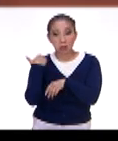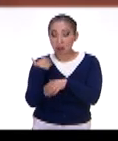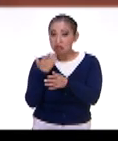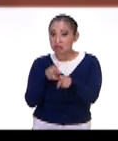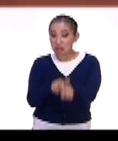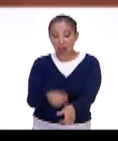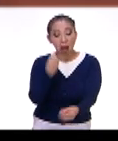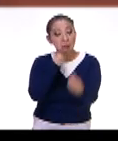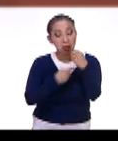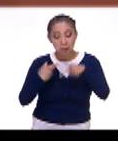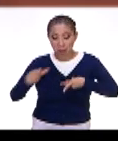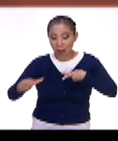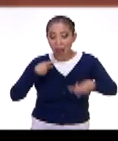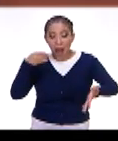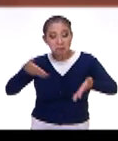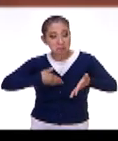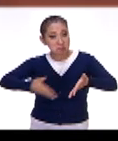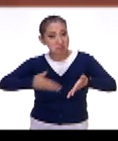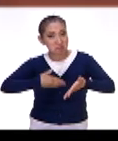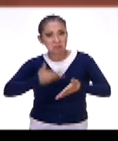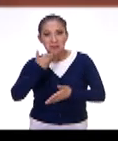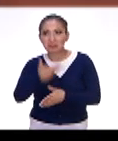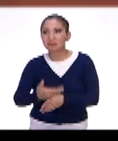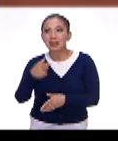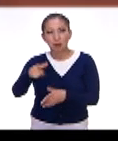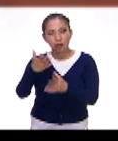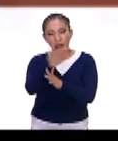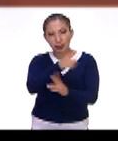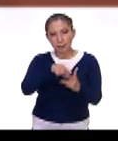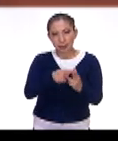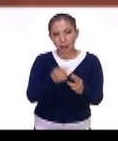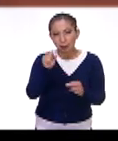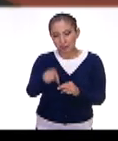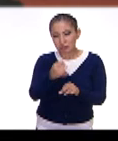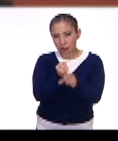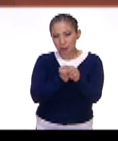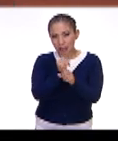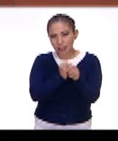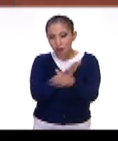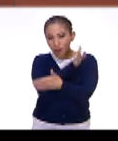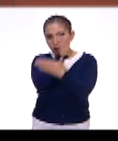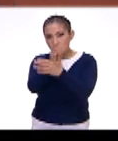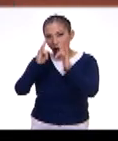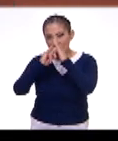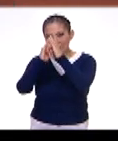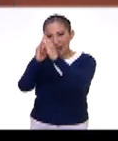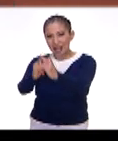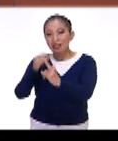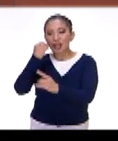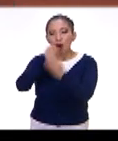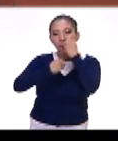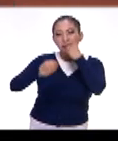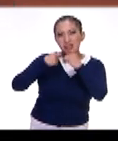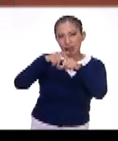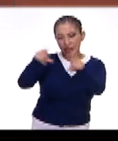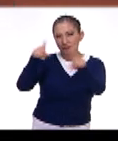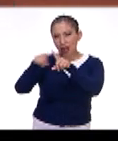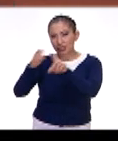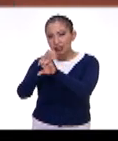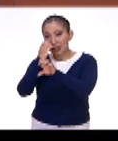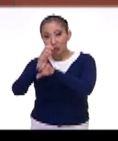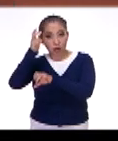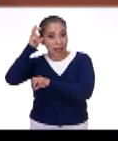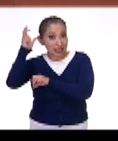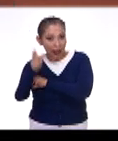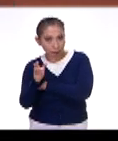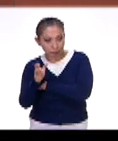los insectos y se siguen preparando. De hecho, al principio, como parte de la investigación, fuimos a una feria gastronómica en el estado